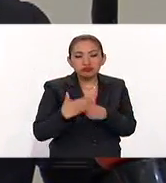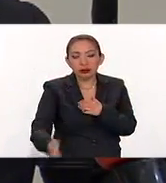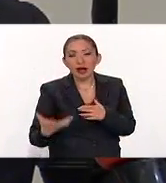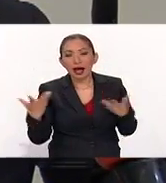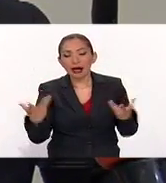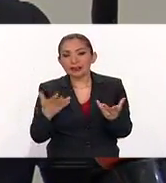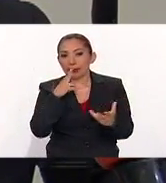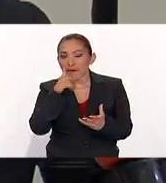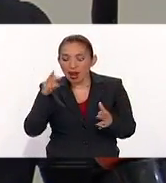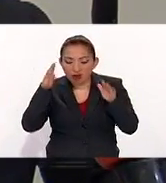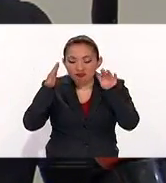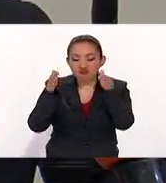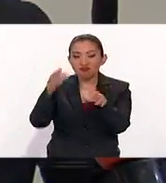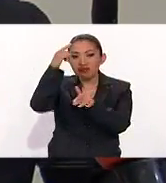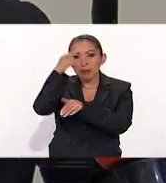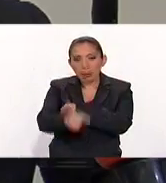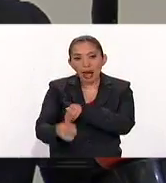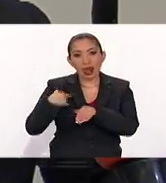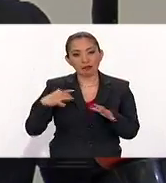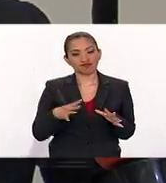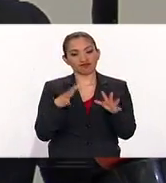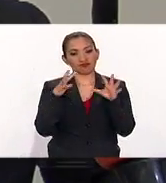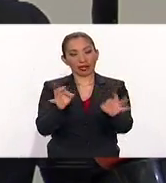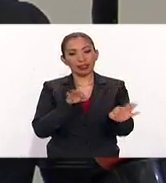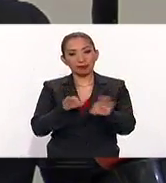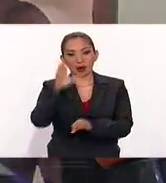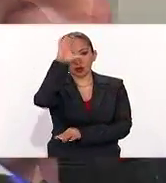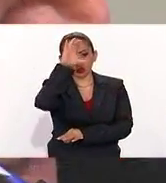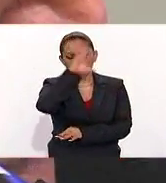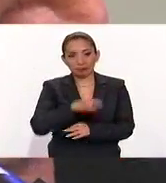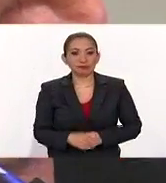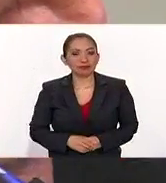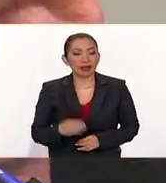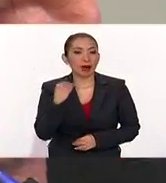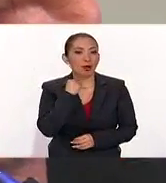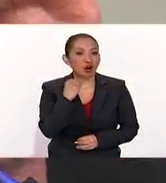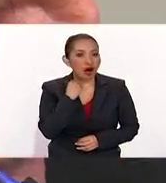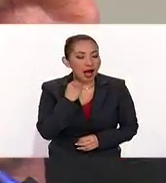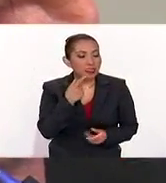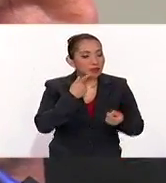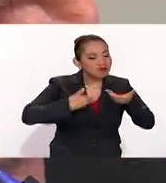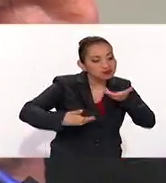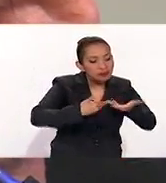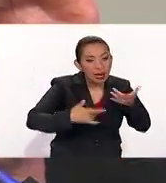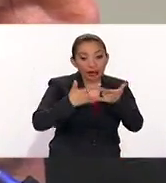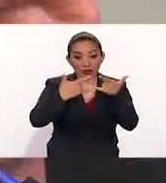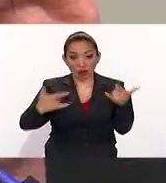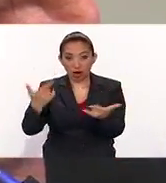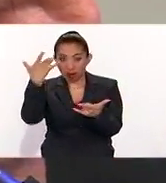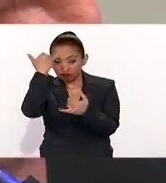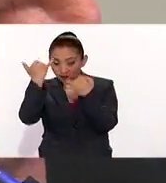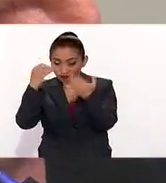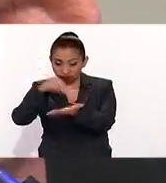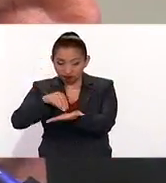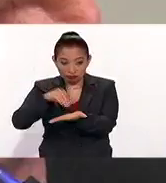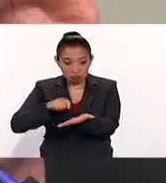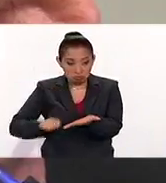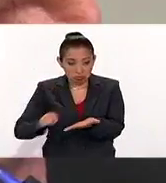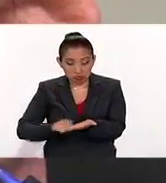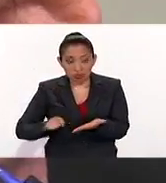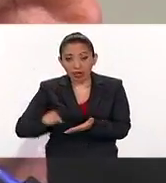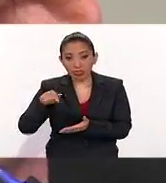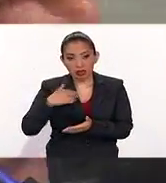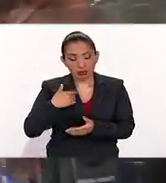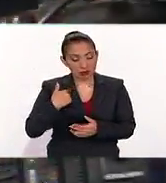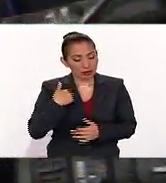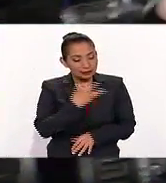puesto lo mejor de sí para consolidar un trabajo cultural. Abogado, diplomático e historiador, Tobari de Teresa dijo que es